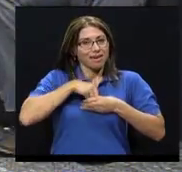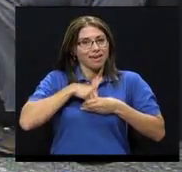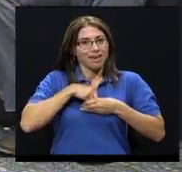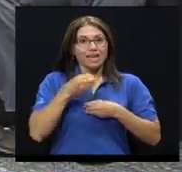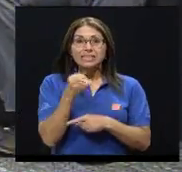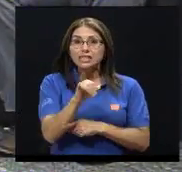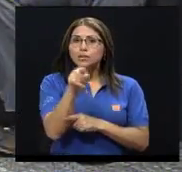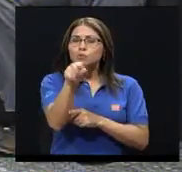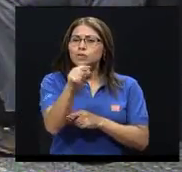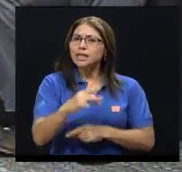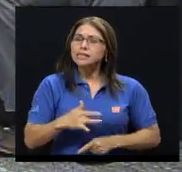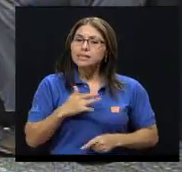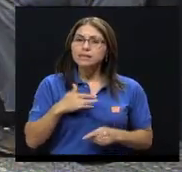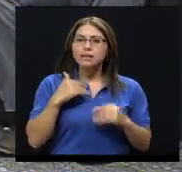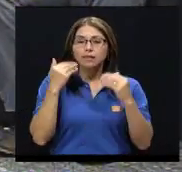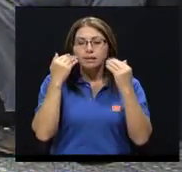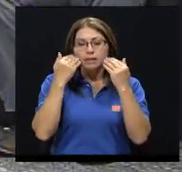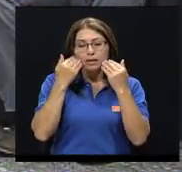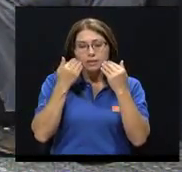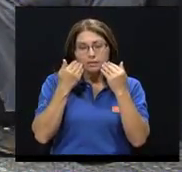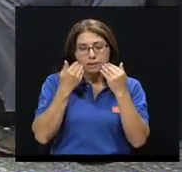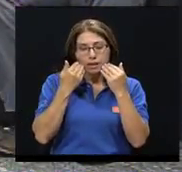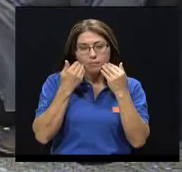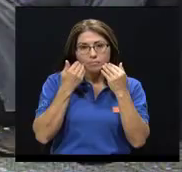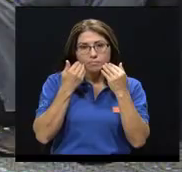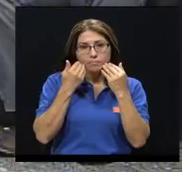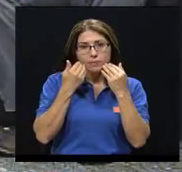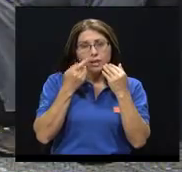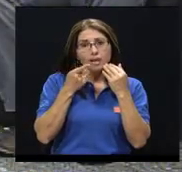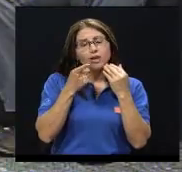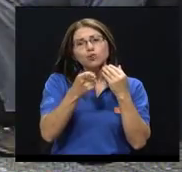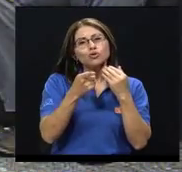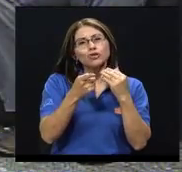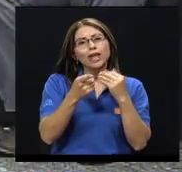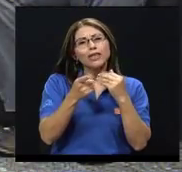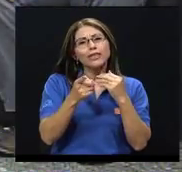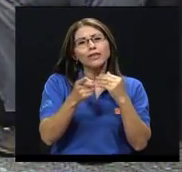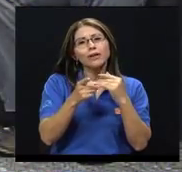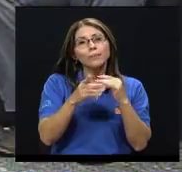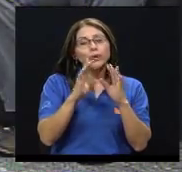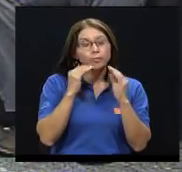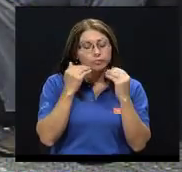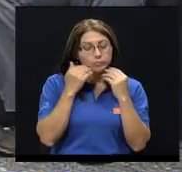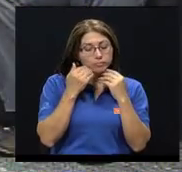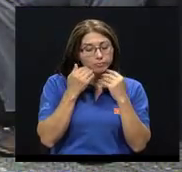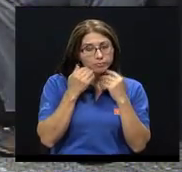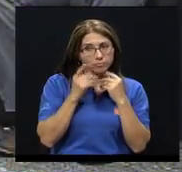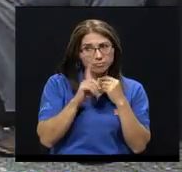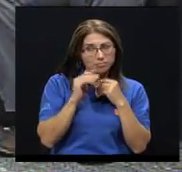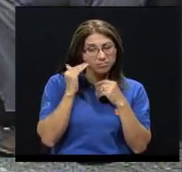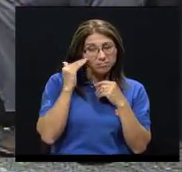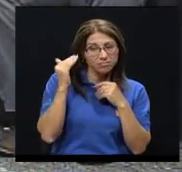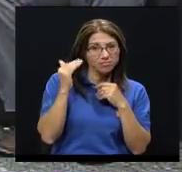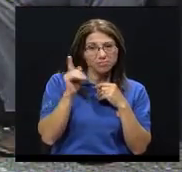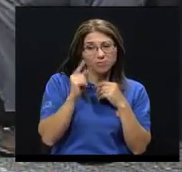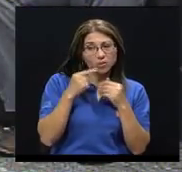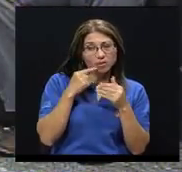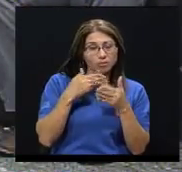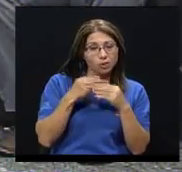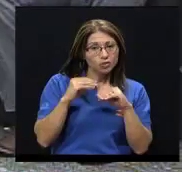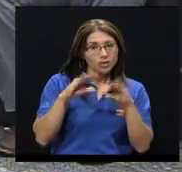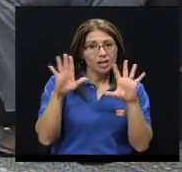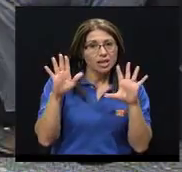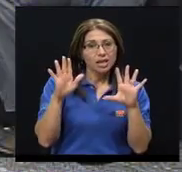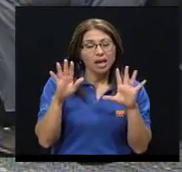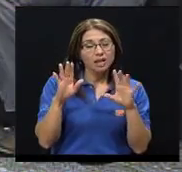empieza a sentirse triste y en lugar de ya no saludar ni decir buenos días a los que viven con usted y